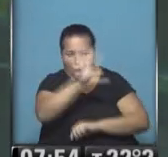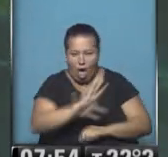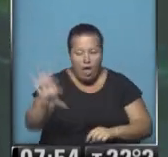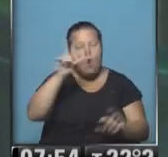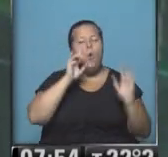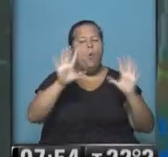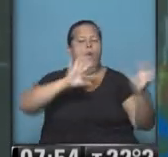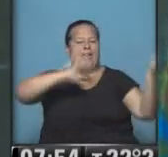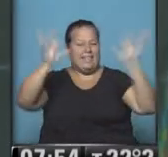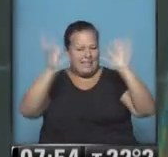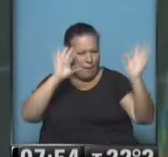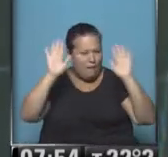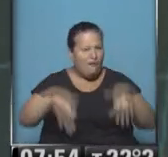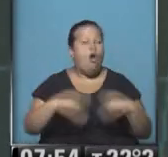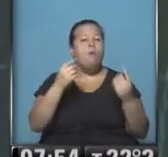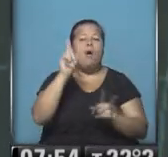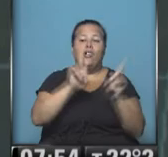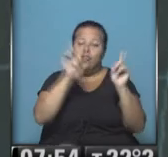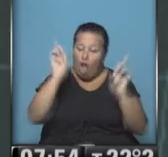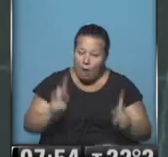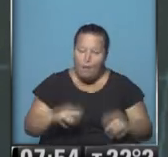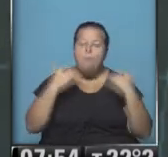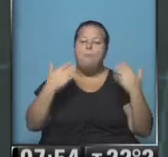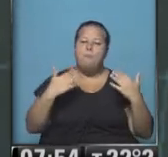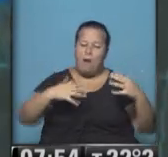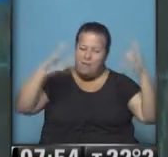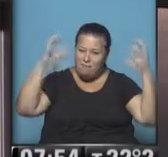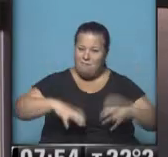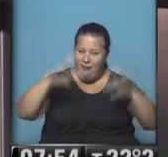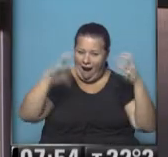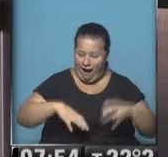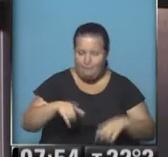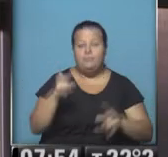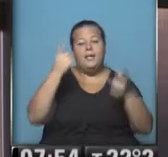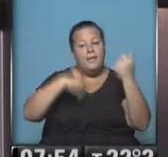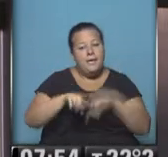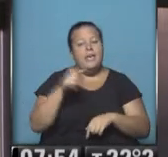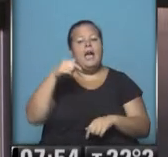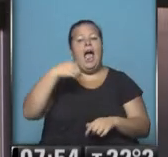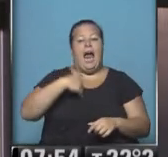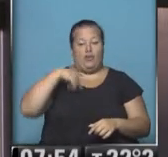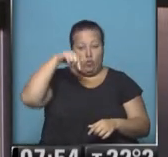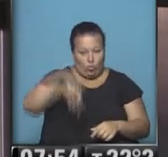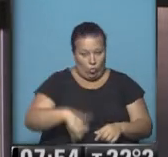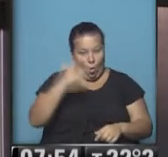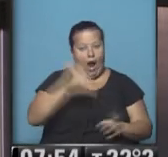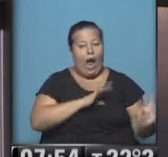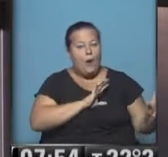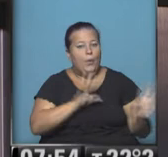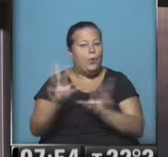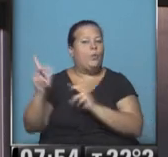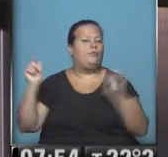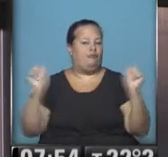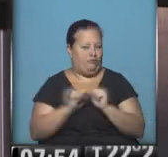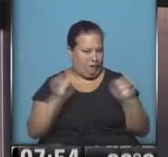bajo alerta meteorológico, porque algunas de estas tormentas pueden ser localmente fuertes. Mientras que por el sur argentino está ingresando aire